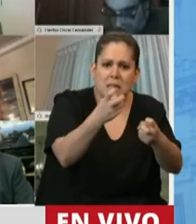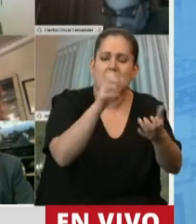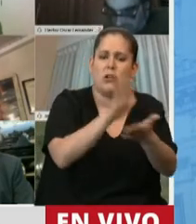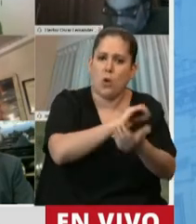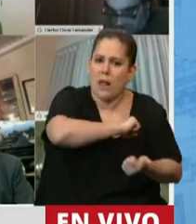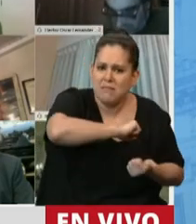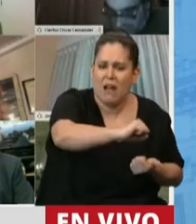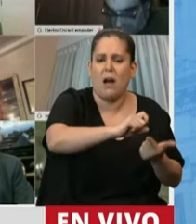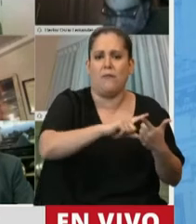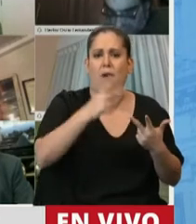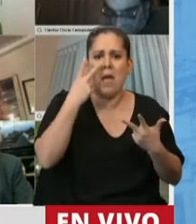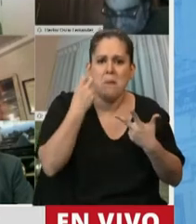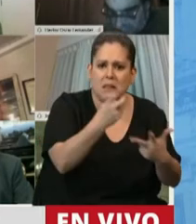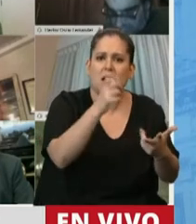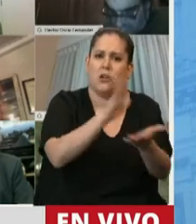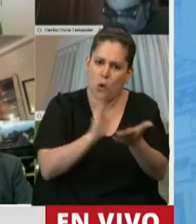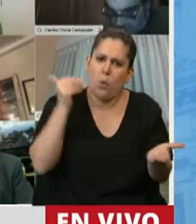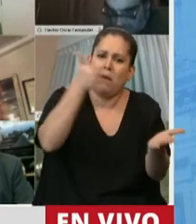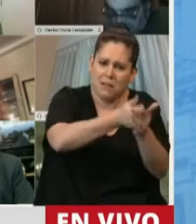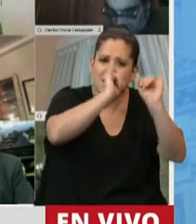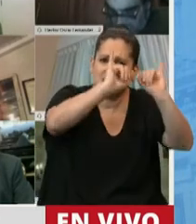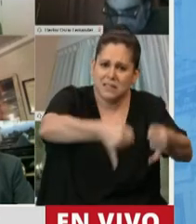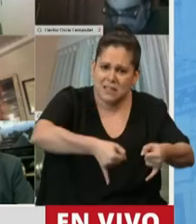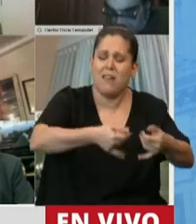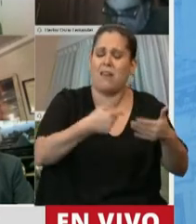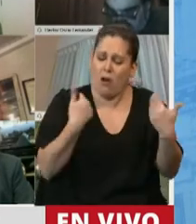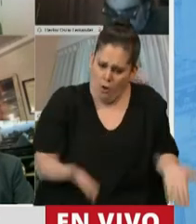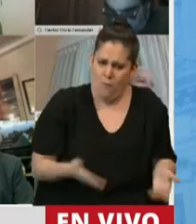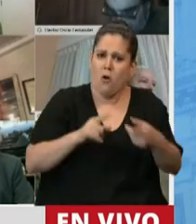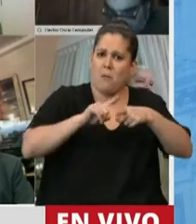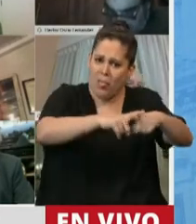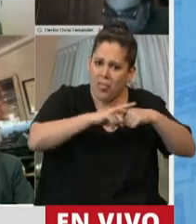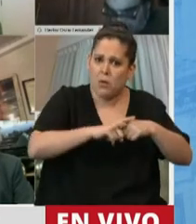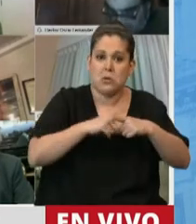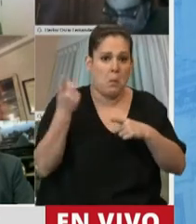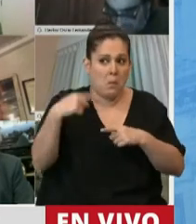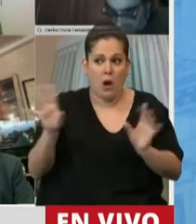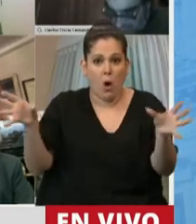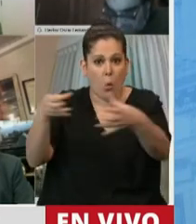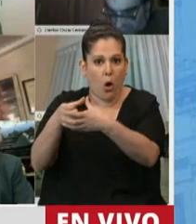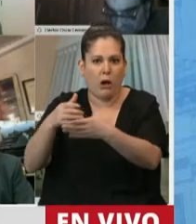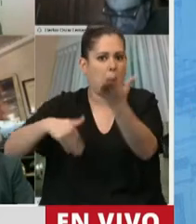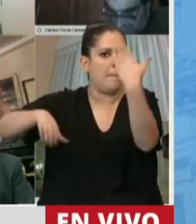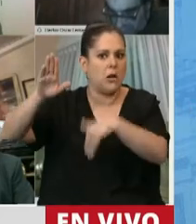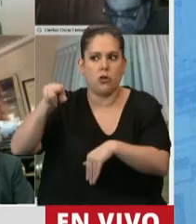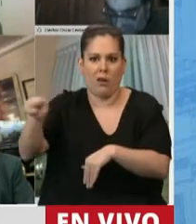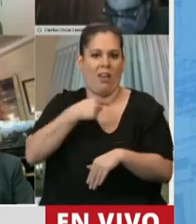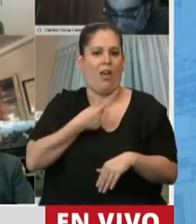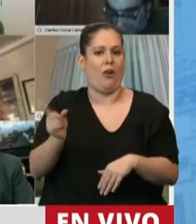Estamos por un consenso, por un impuesto a las grandes fortunas. Sí, por supuesto, pero eso no es lo que quieren los bloques mayoritarios. Entonces, digo, esta ley, entonces,